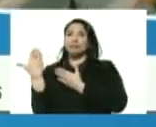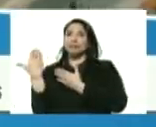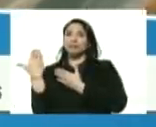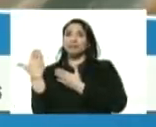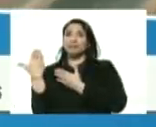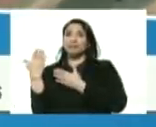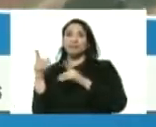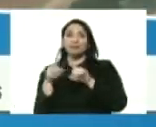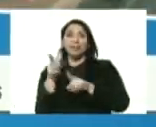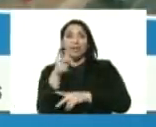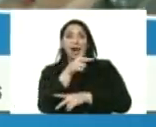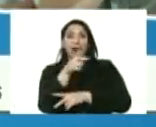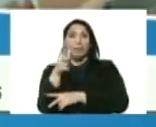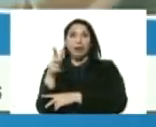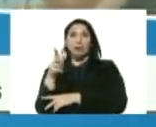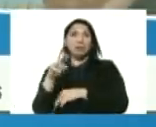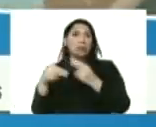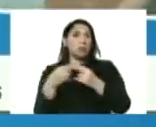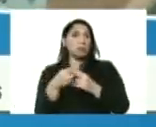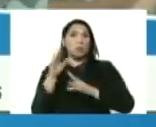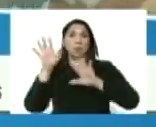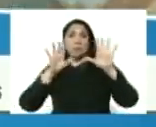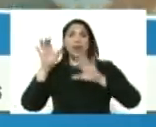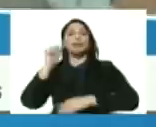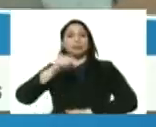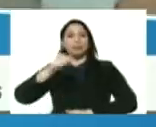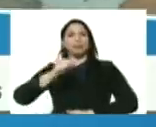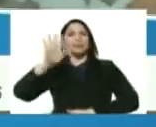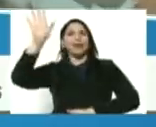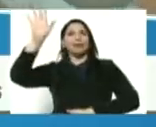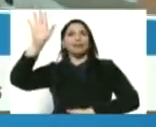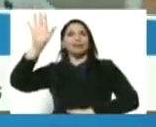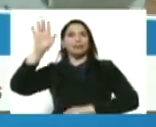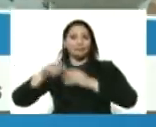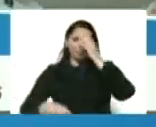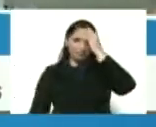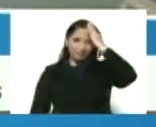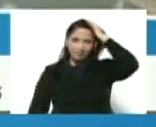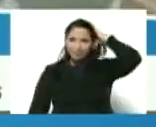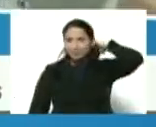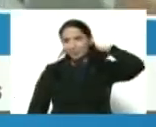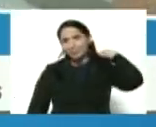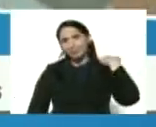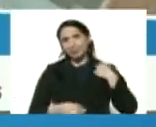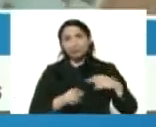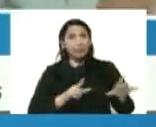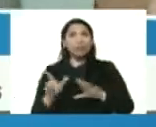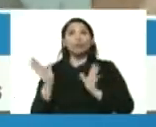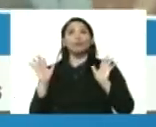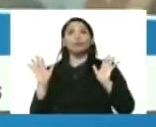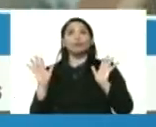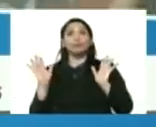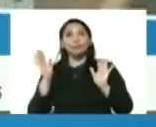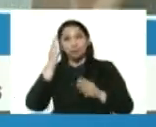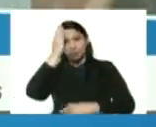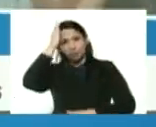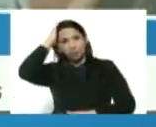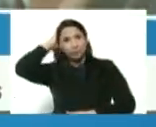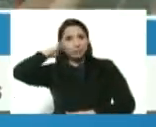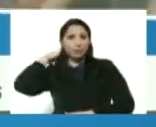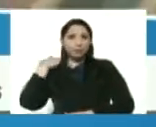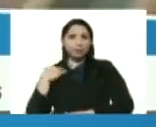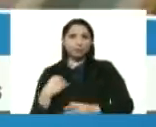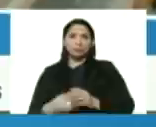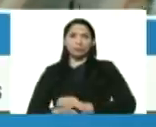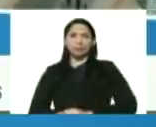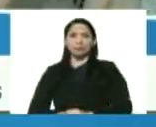camarógrafos. Ninguno levantó la mano. Ah, mira, por aquí levantó la mano uno. Listo, pues, listo. Ah, y en